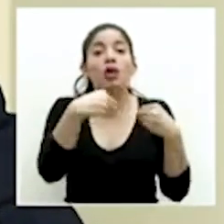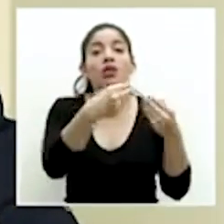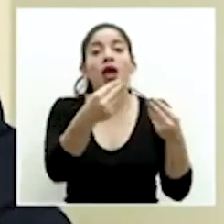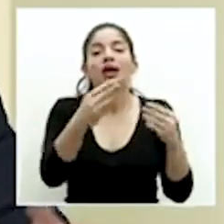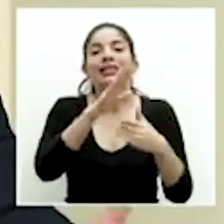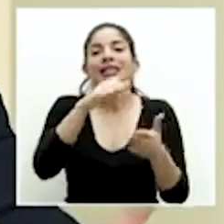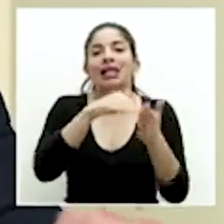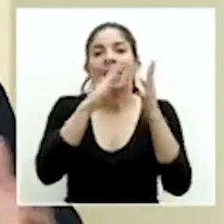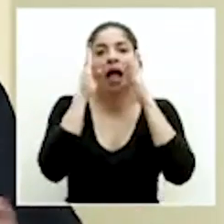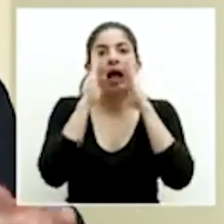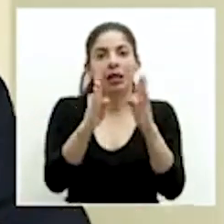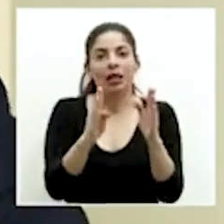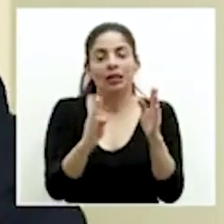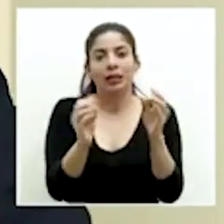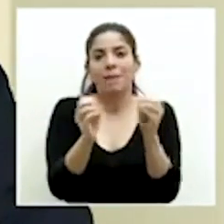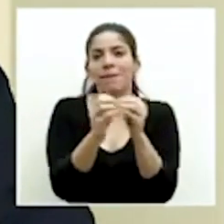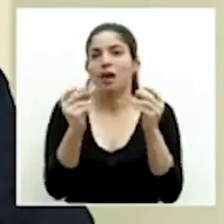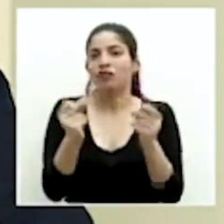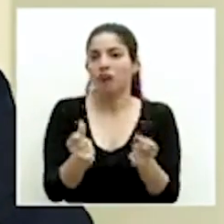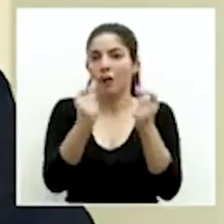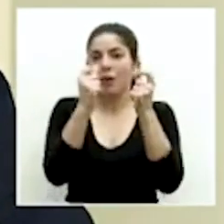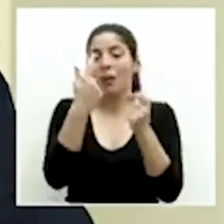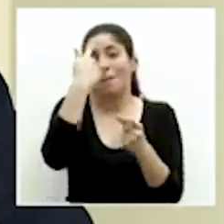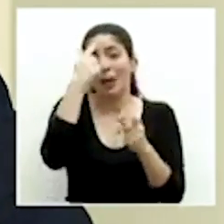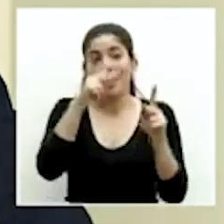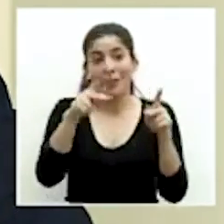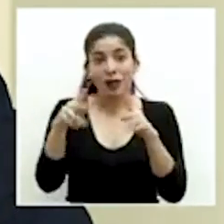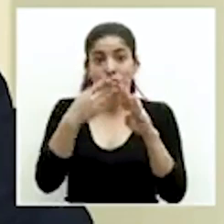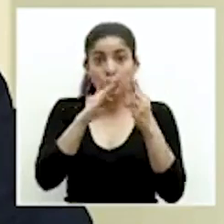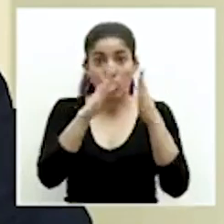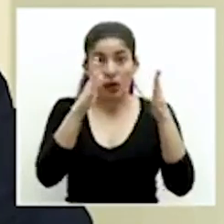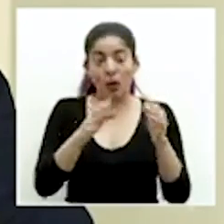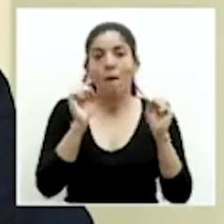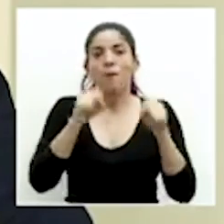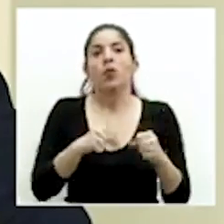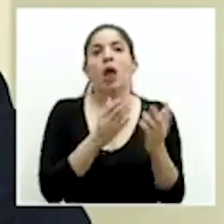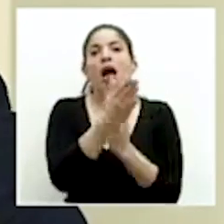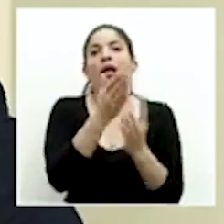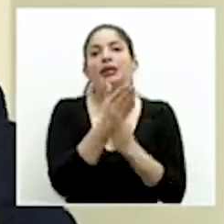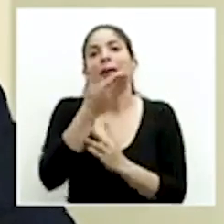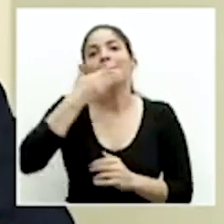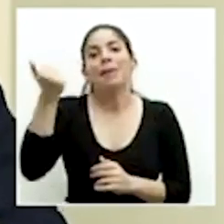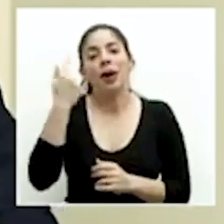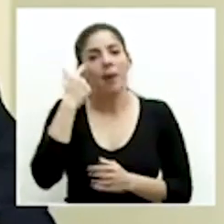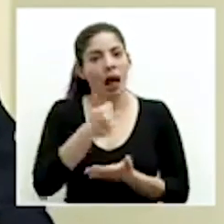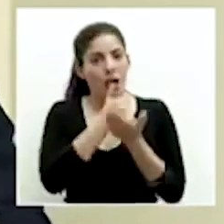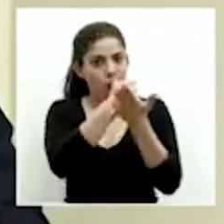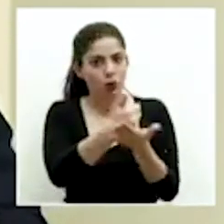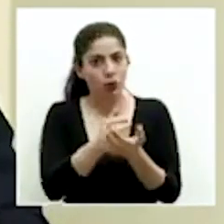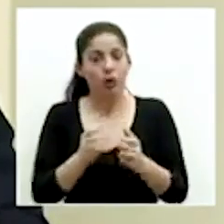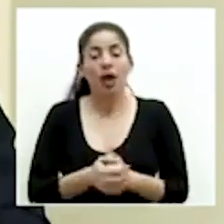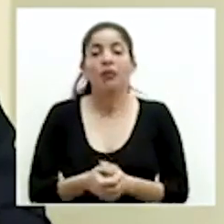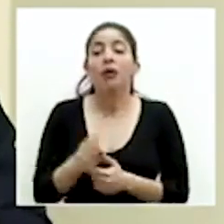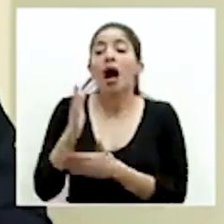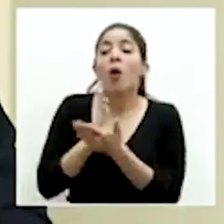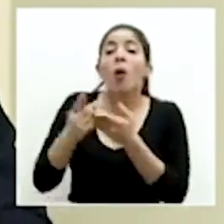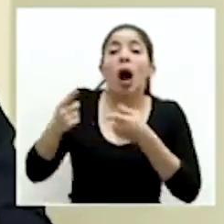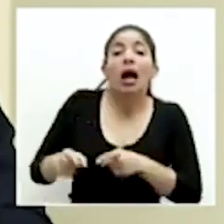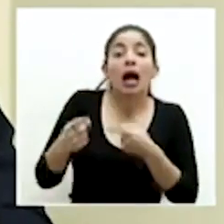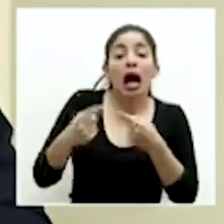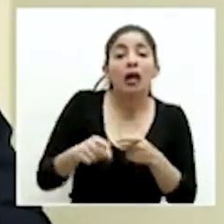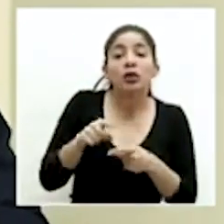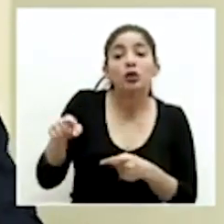centro de atención con mayor inmediatez para que los ciudadanos puedan tener un mejor acceso a la ayuda. En aquellos casos